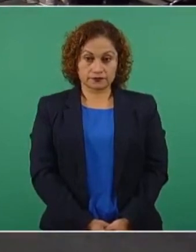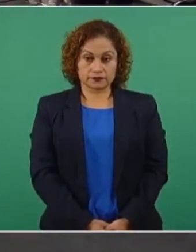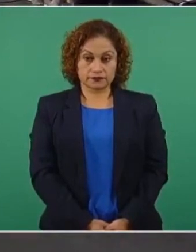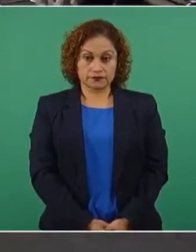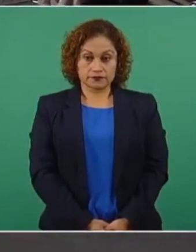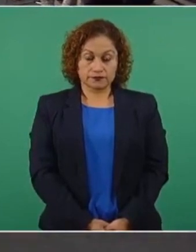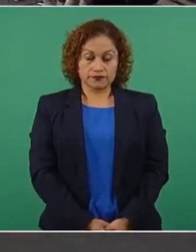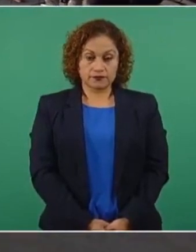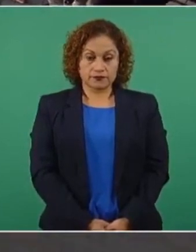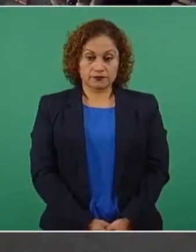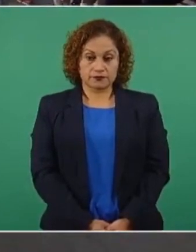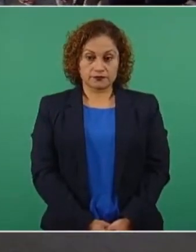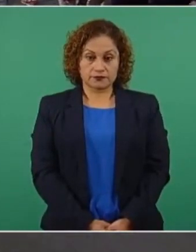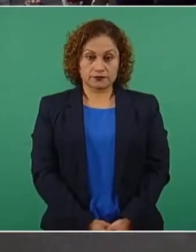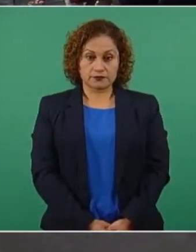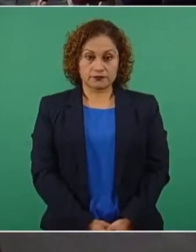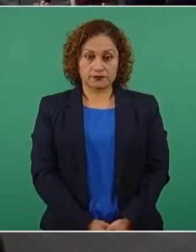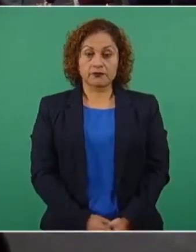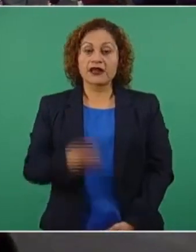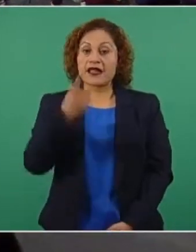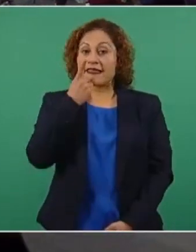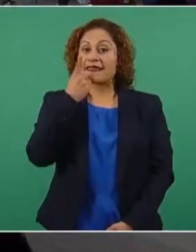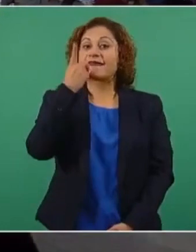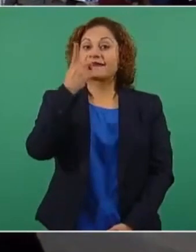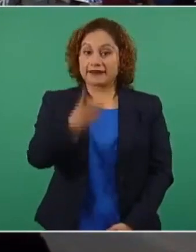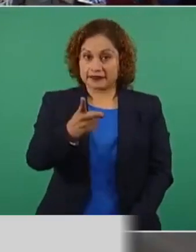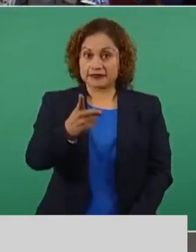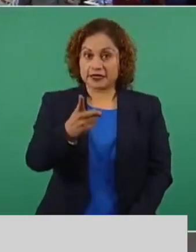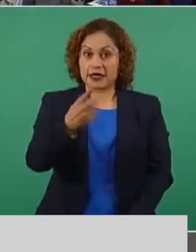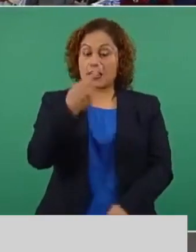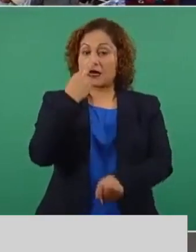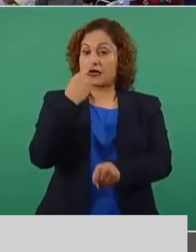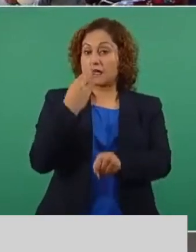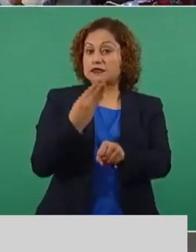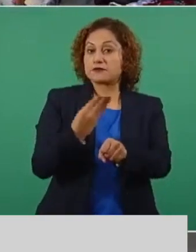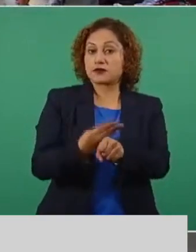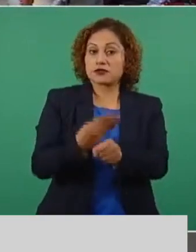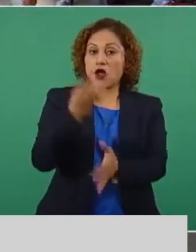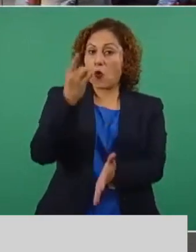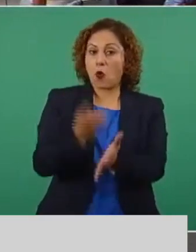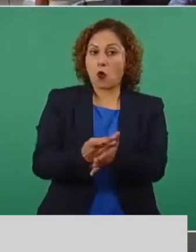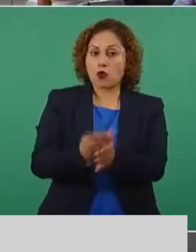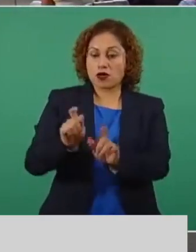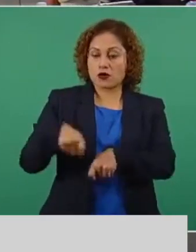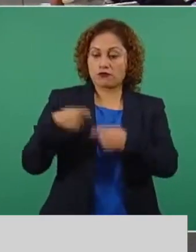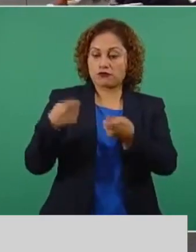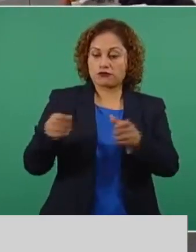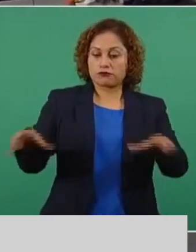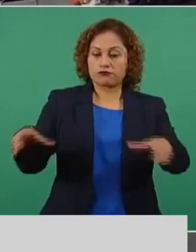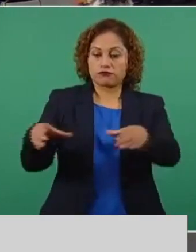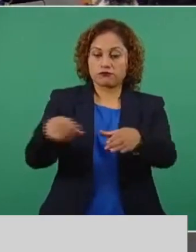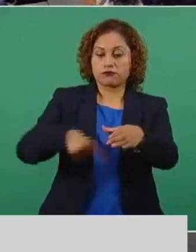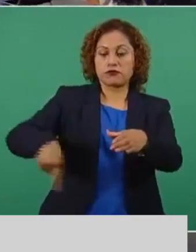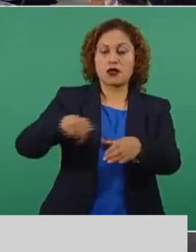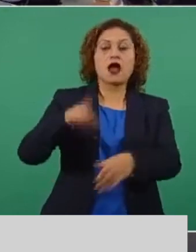se recibía una información de este tipo y en lugar de actuar se permitía la corrupción en la impunidad. Al mismo tiempo dejó en claro que el futuro del